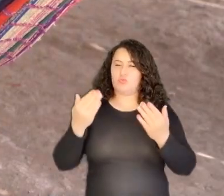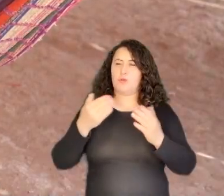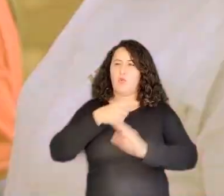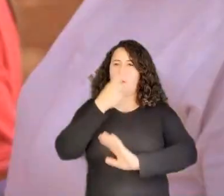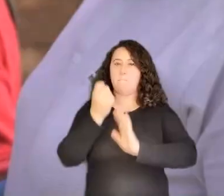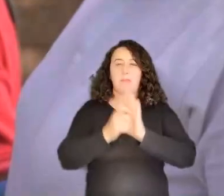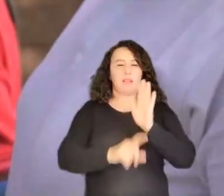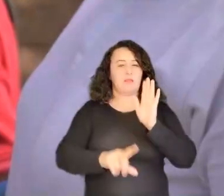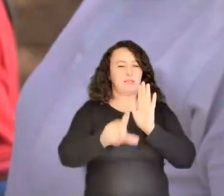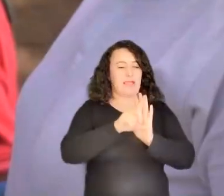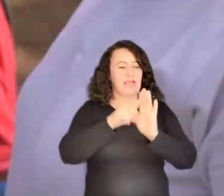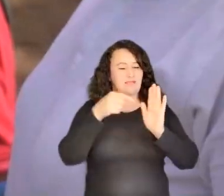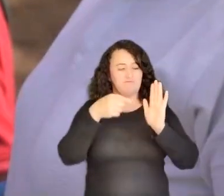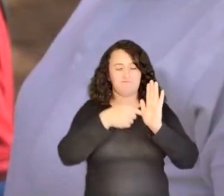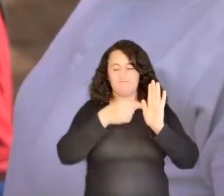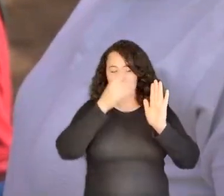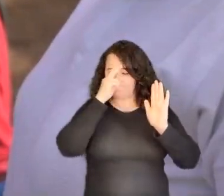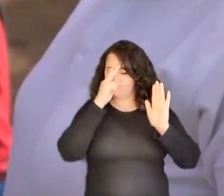todo legal.